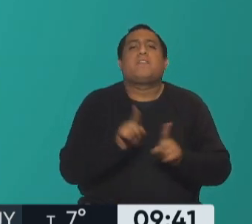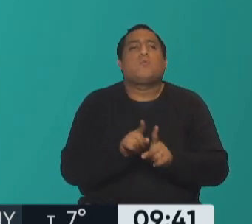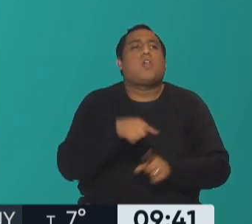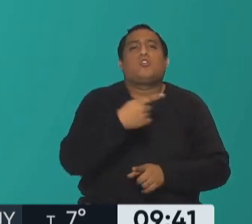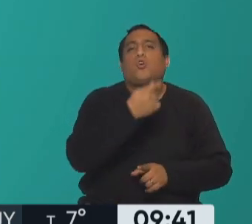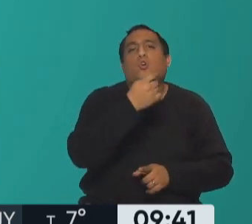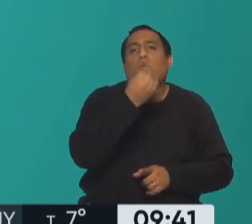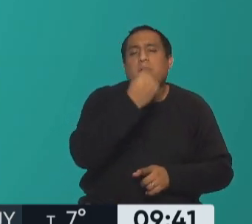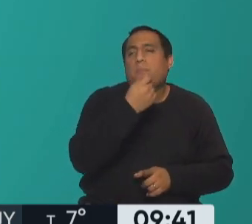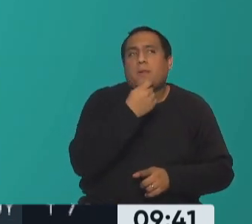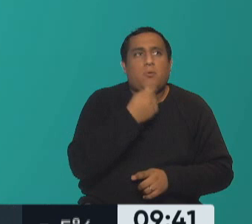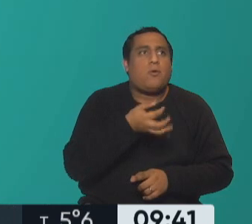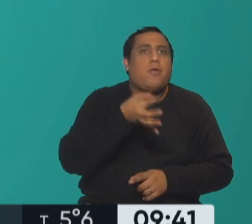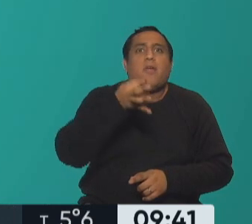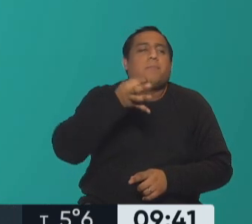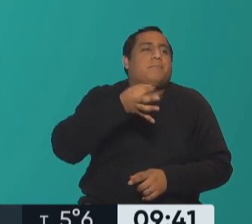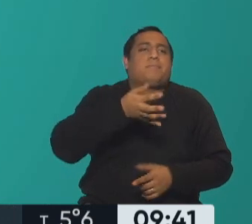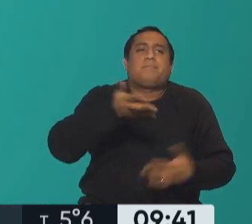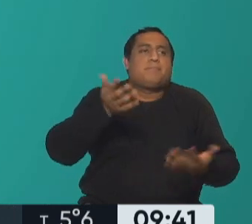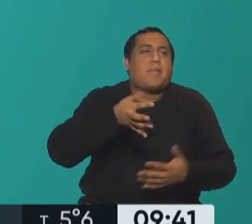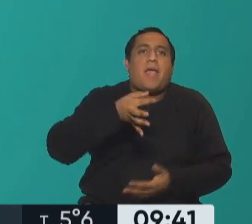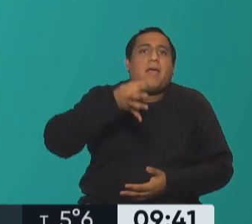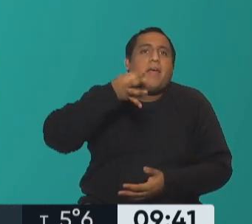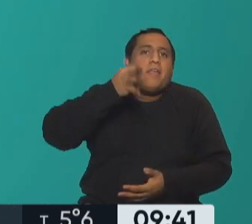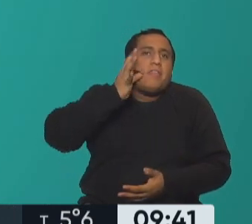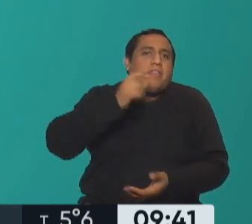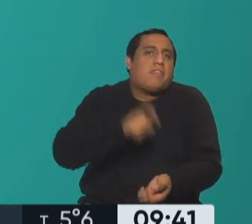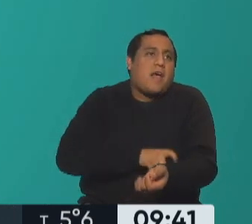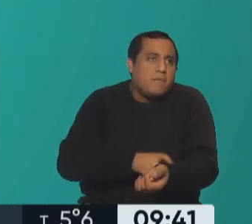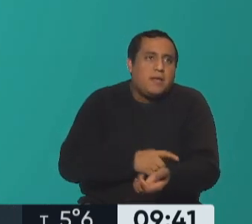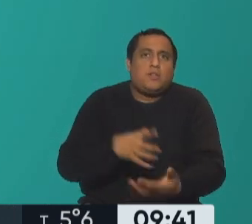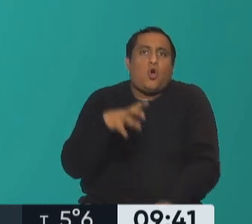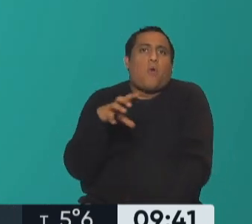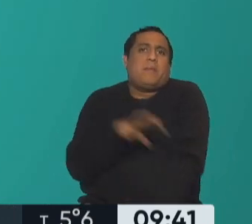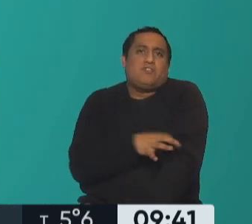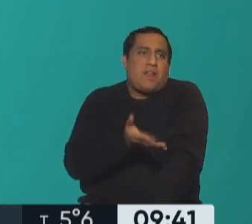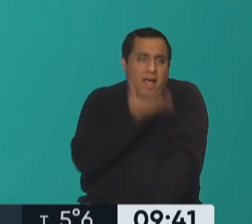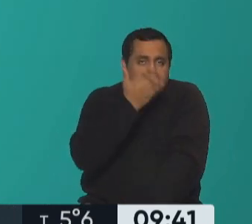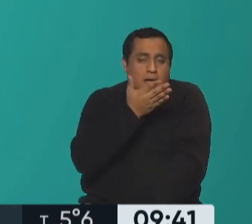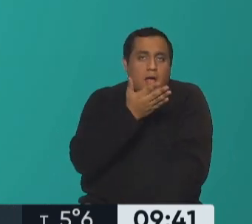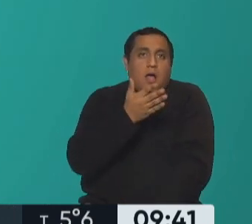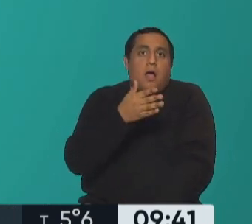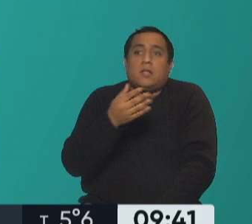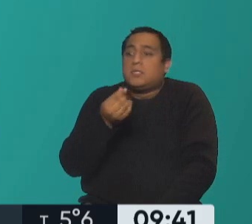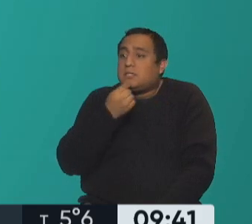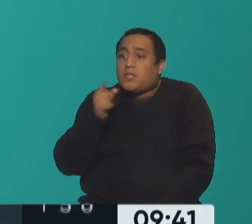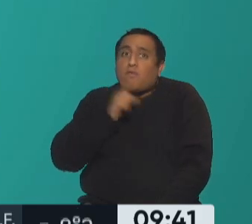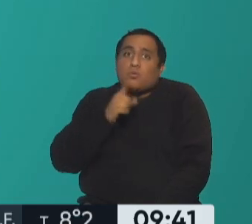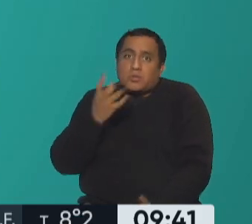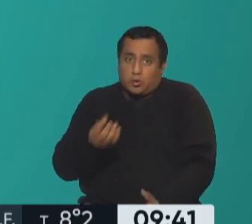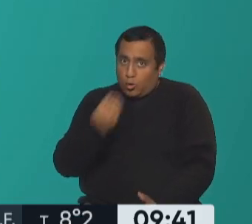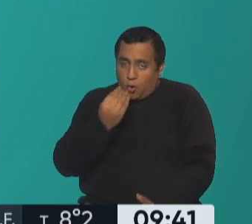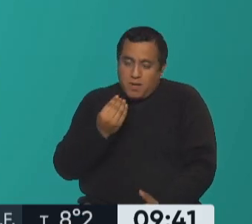hipertensión, si tenés diabetes, la almendra no es que está contraindicada en ninguna de las patologías en general, ¿no? Pregunto. Al contrario, por ejemplo,